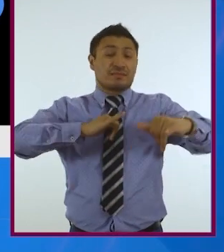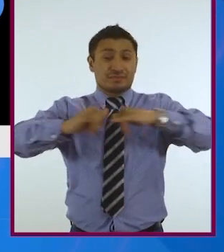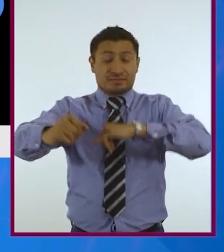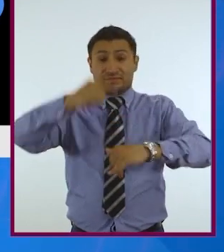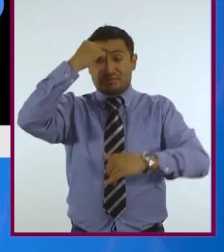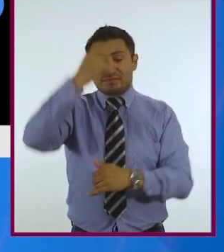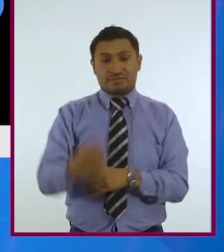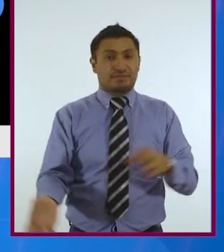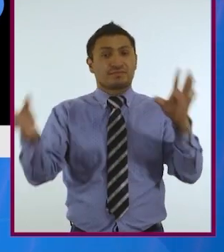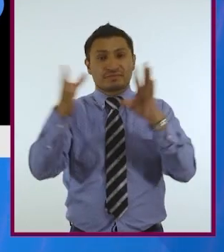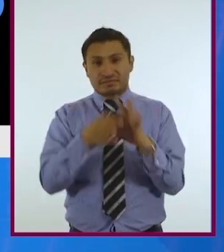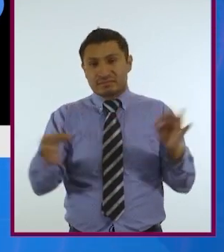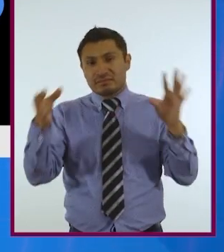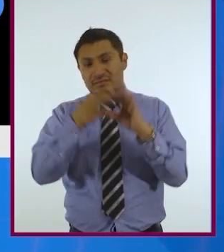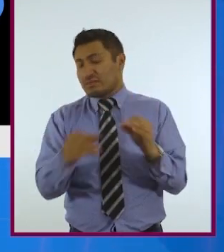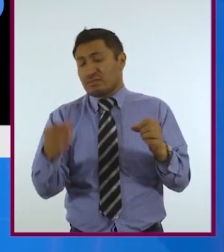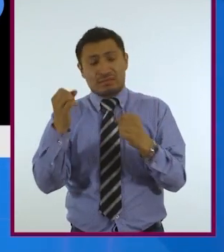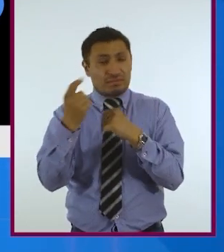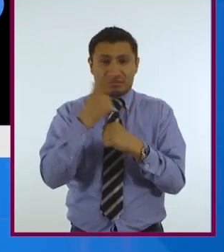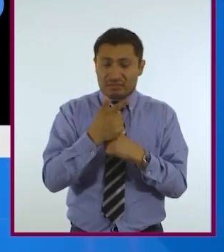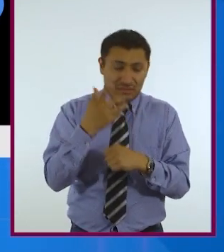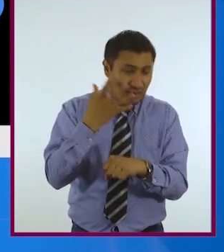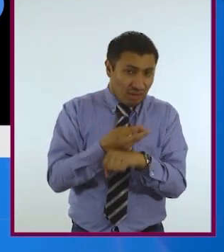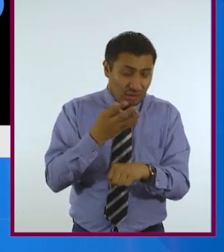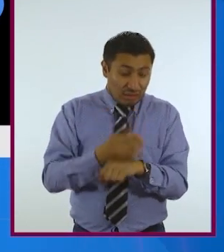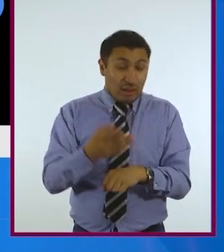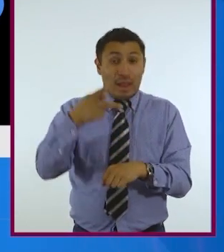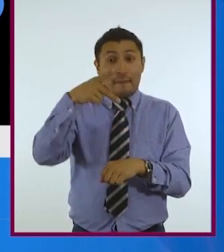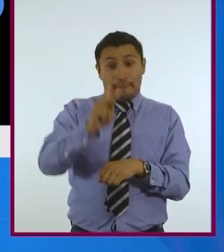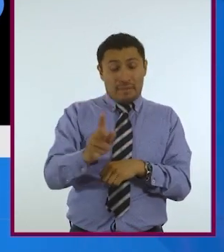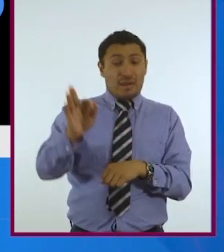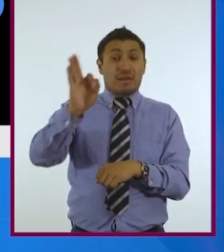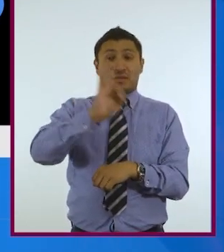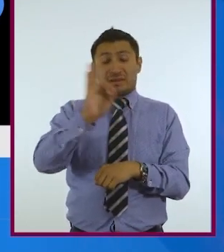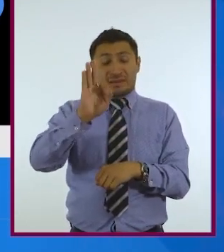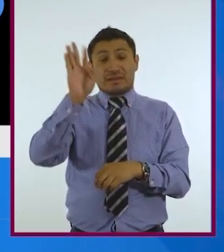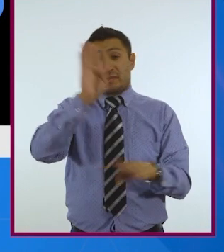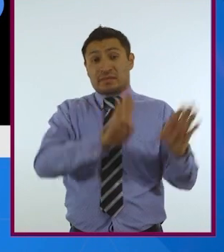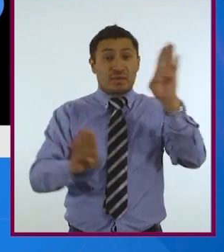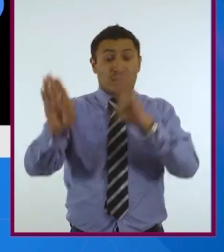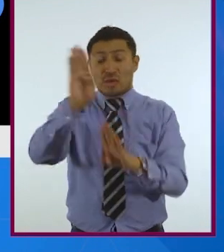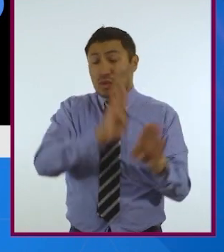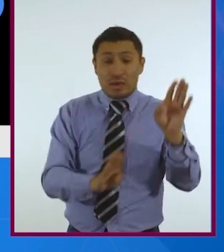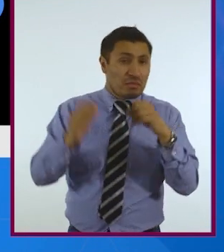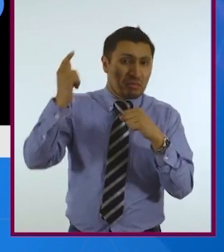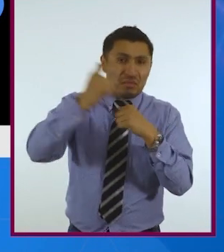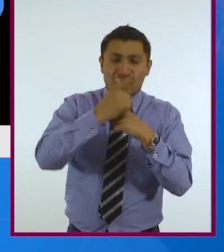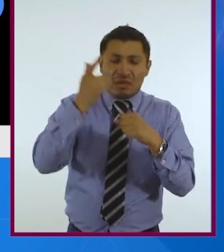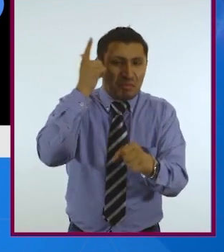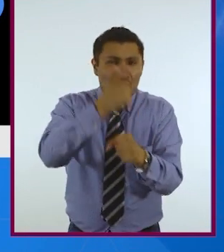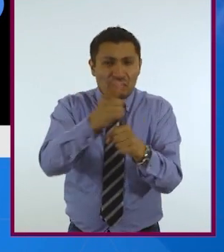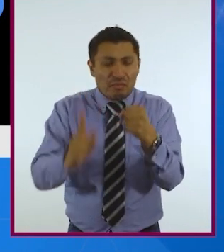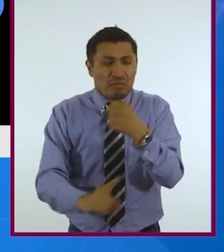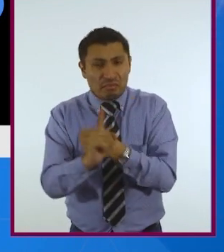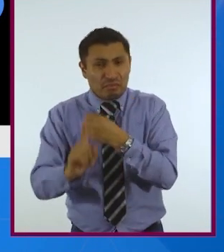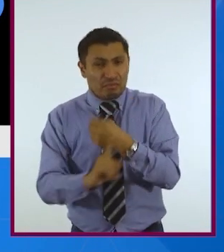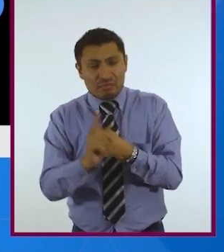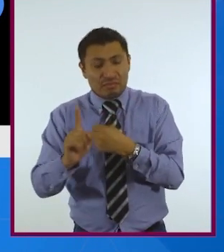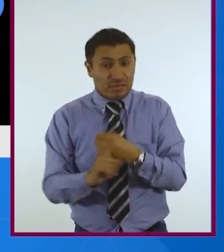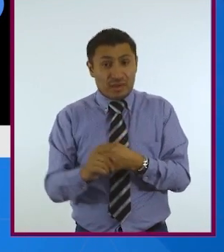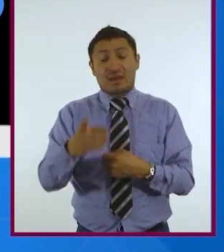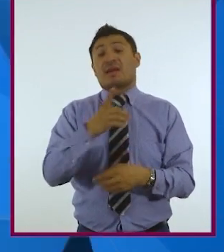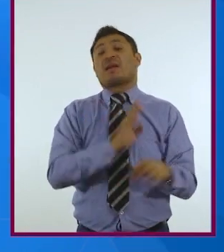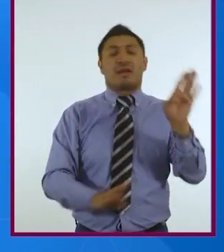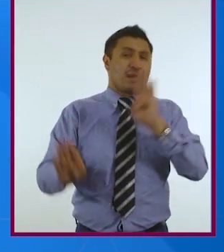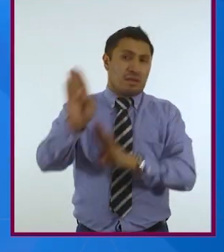para dar una explicación o una solución. Ahora, si biológicamente hay algún problema, bueno, pues tiene que entrar la